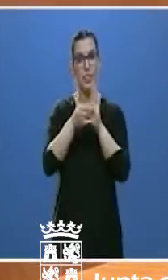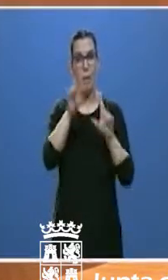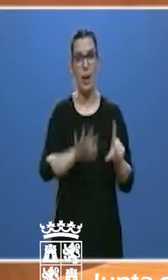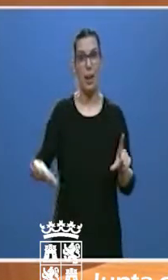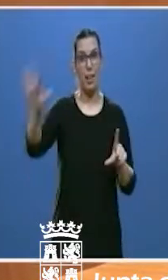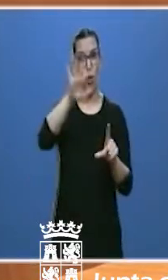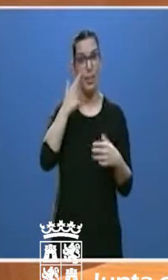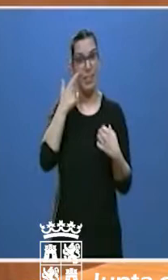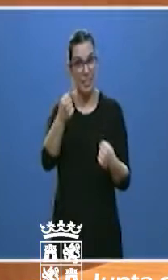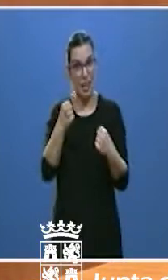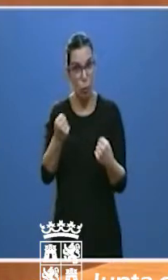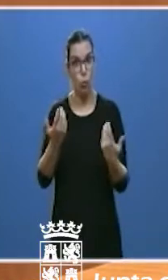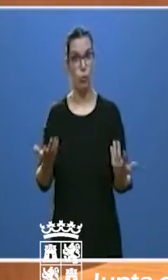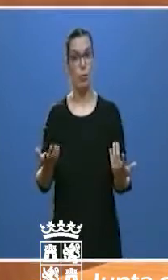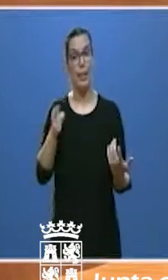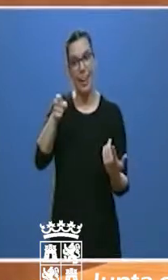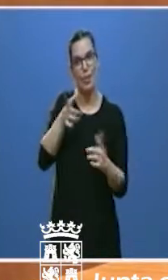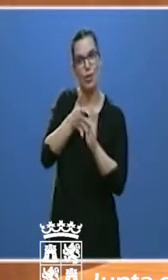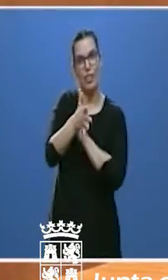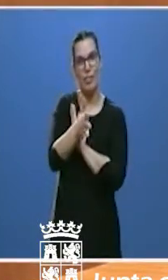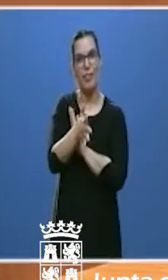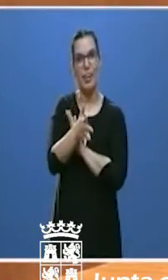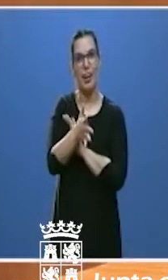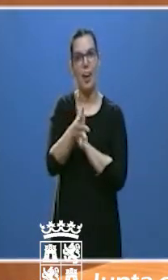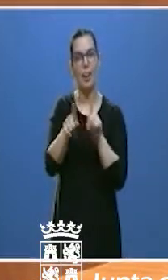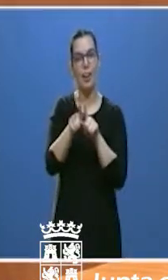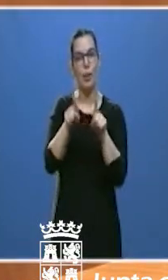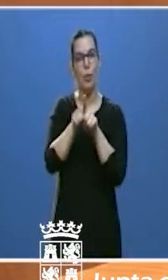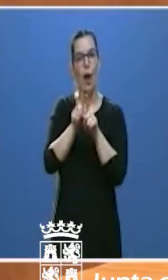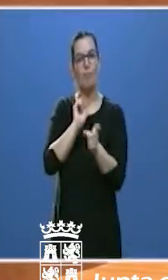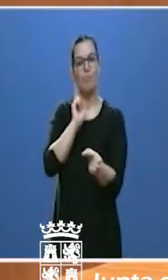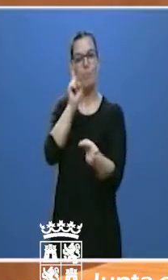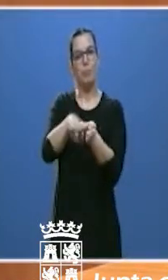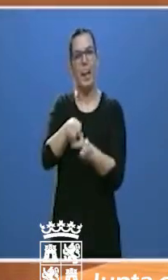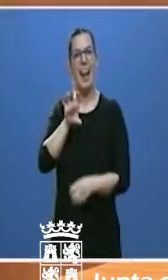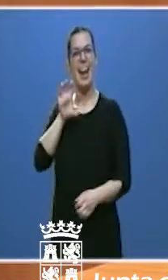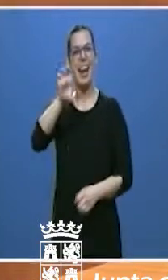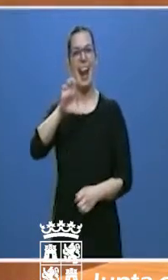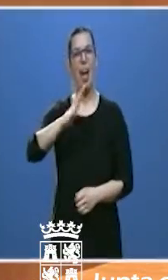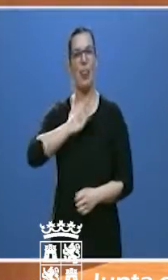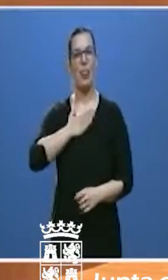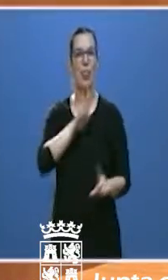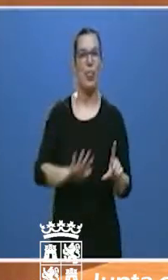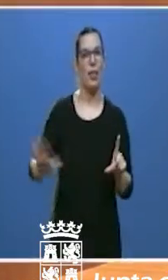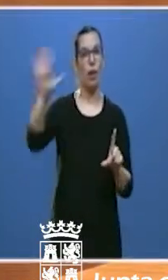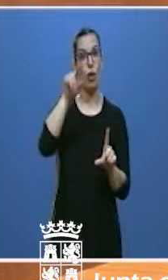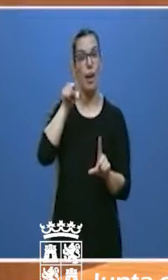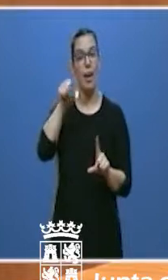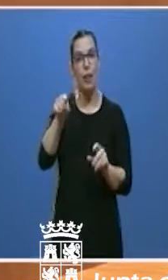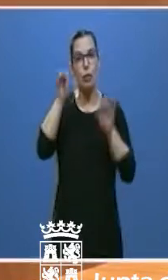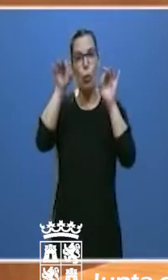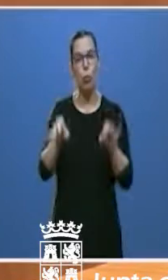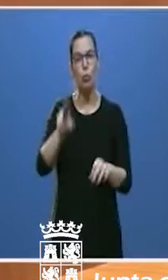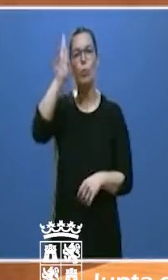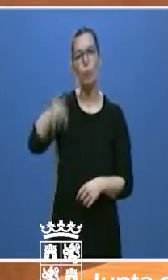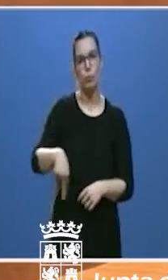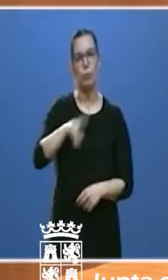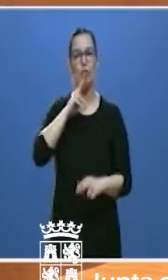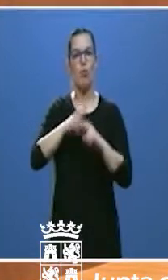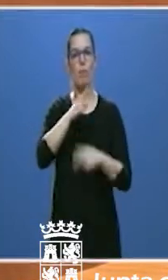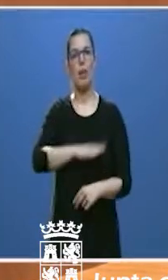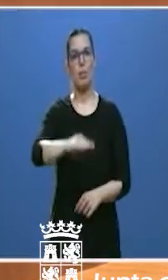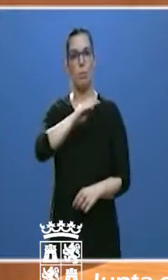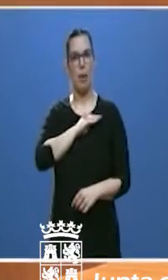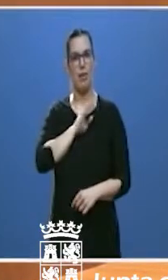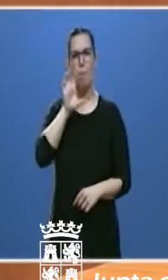salud. En eso consiste en pertenecer a una nación. Eso es precisamente España, un gran